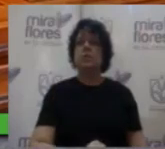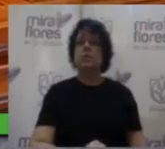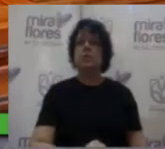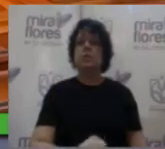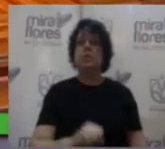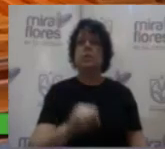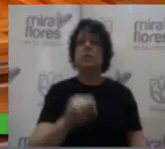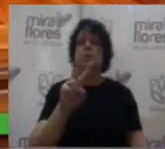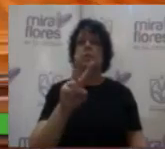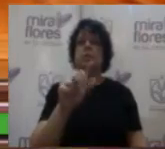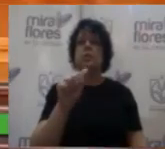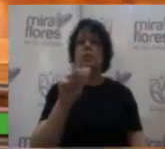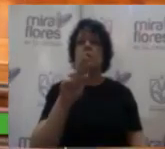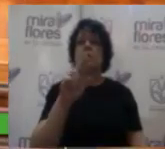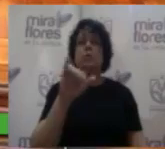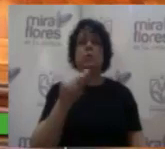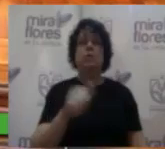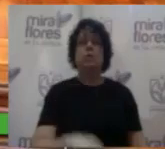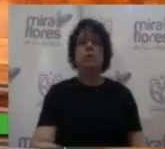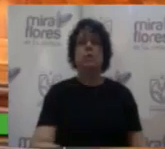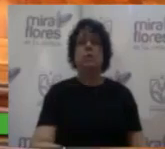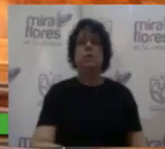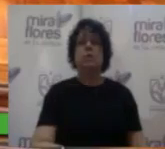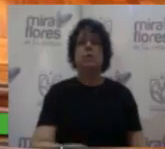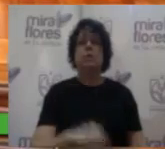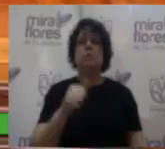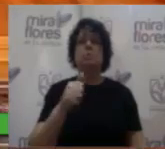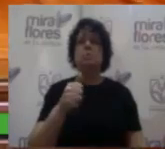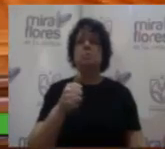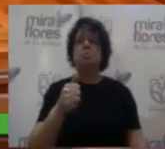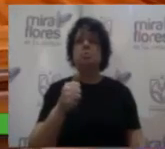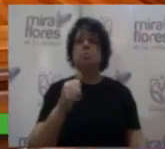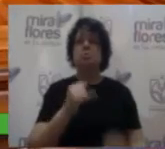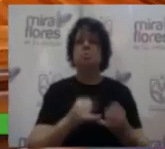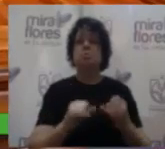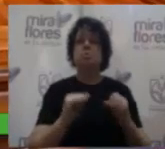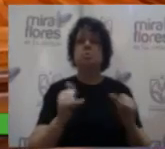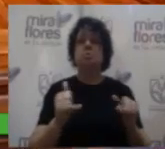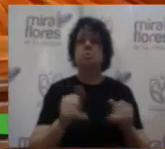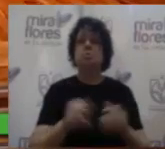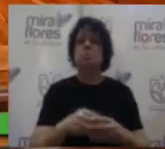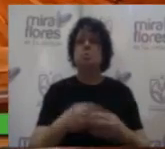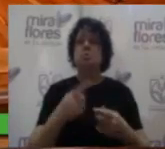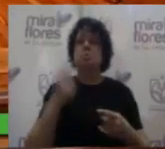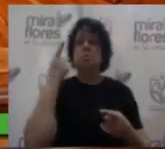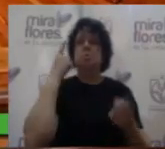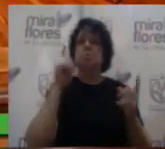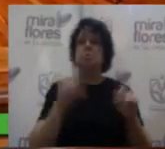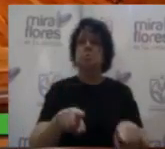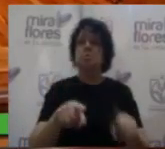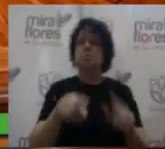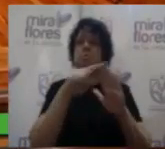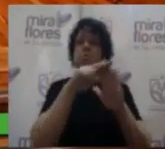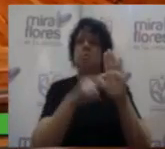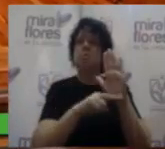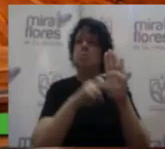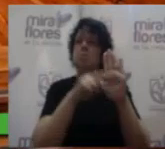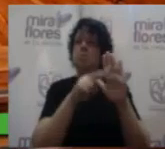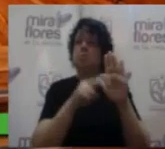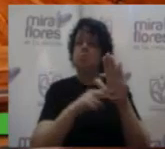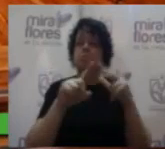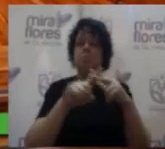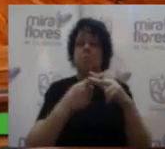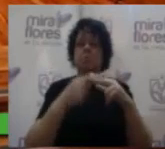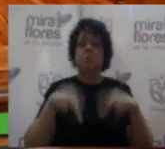Señora Valia Barcaustor Al cuero señor alcalde Muy bien, con el cuero reglamentario damos por instalada esta sesión y